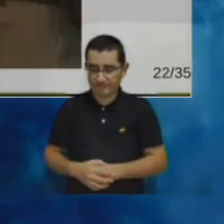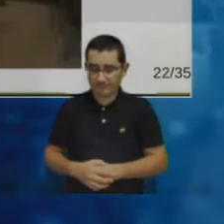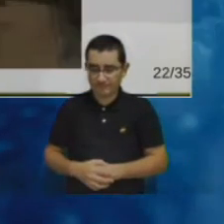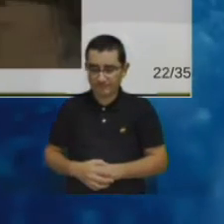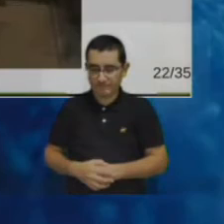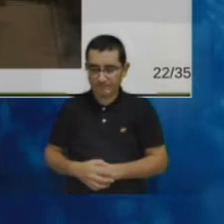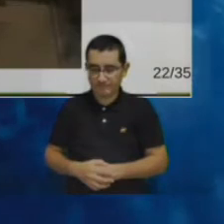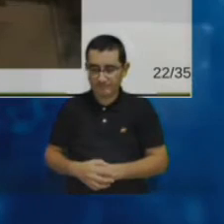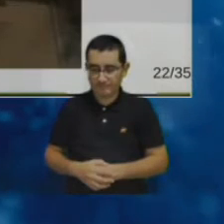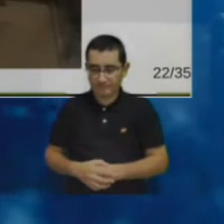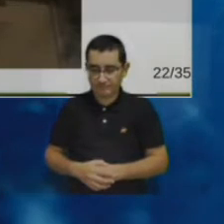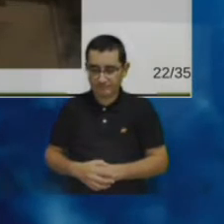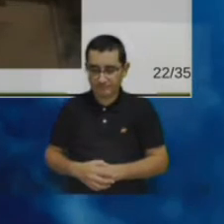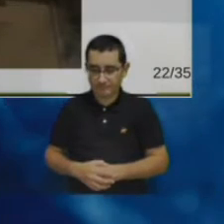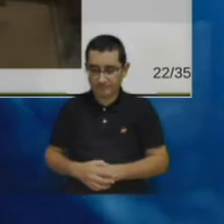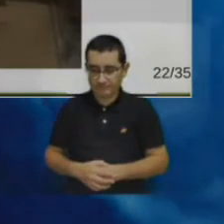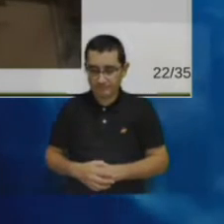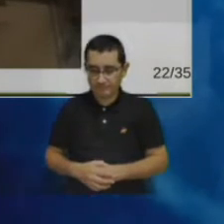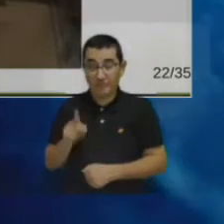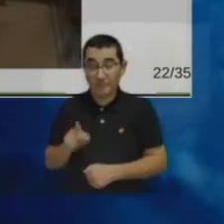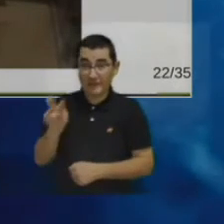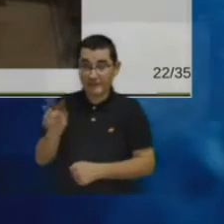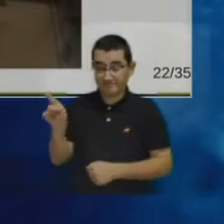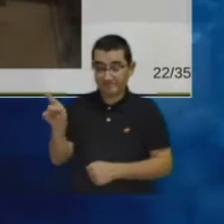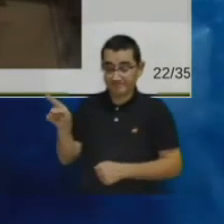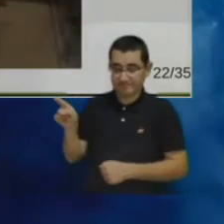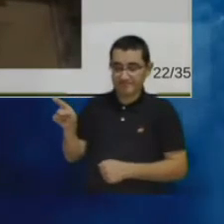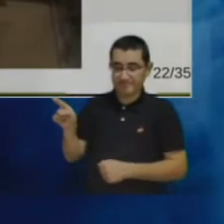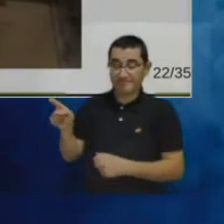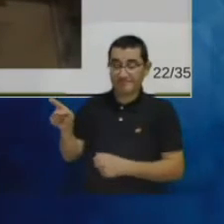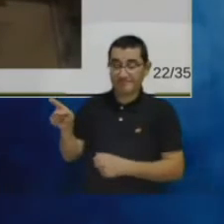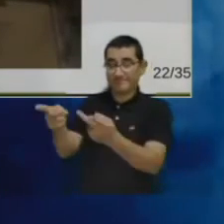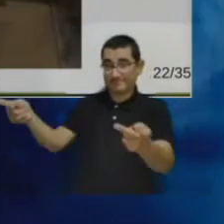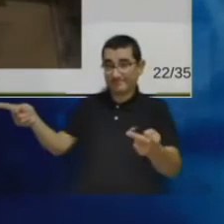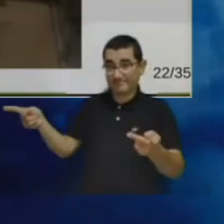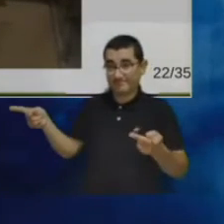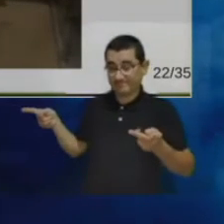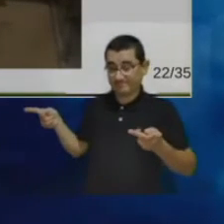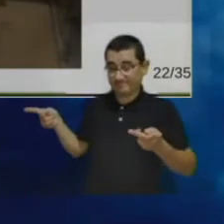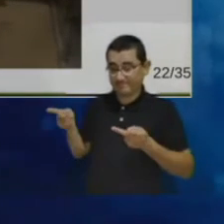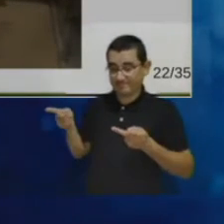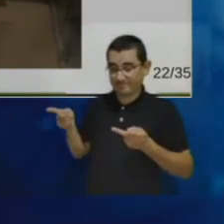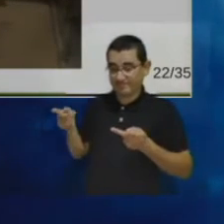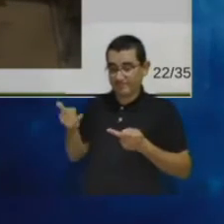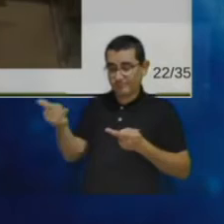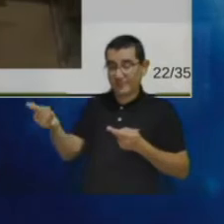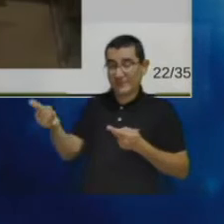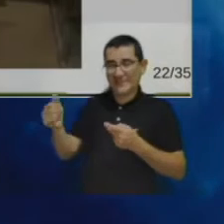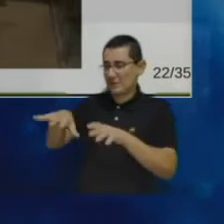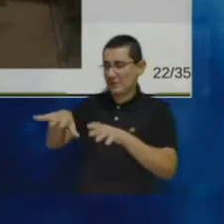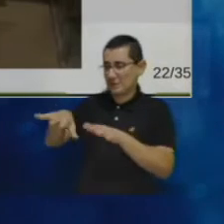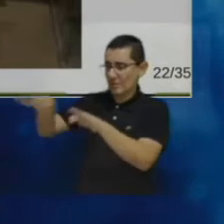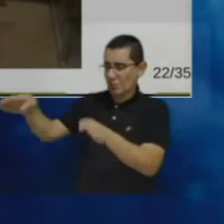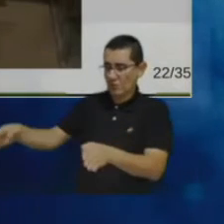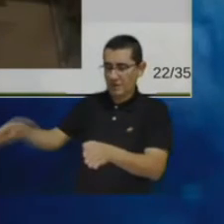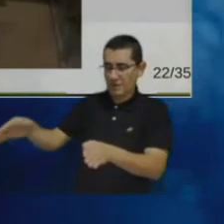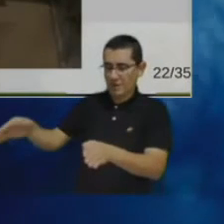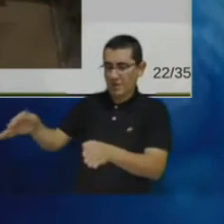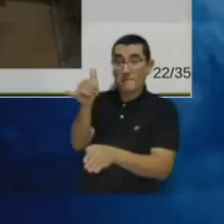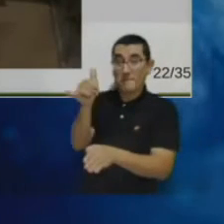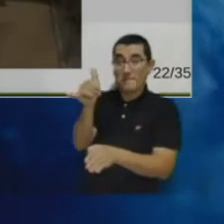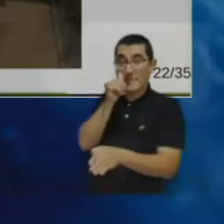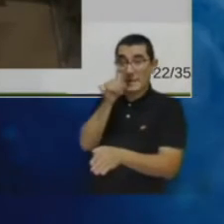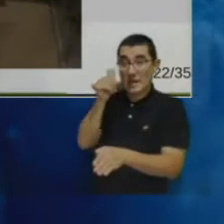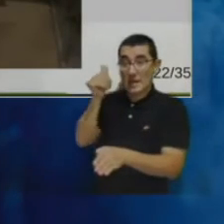bien aquí tenemos una validación preliminar que hicimos de este montaje entonces es una cámara apantallada una